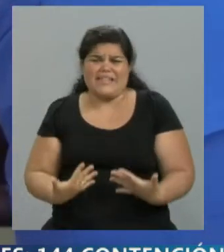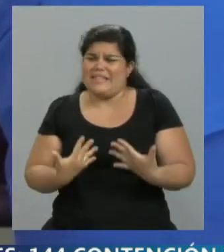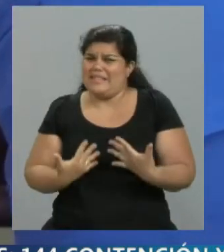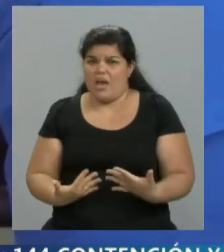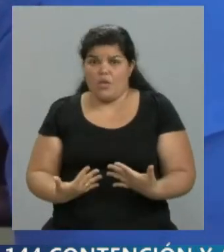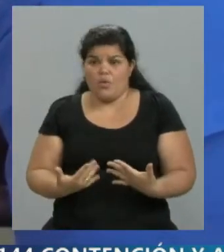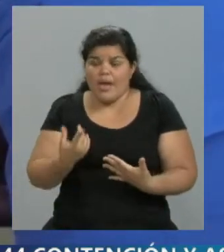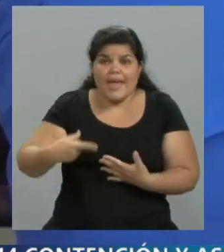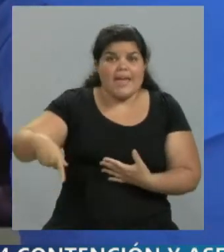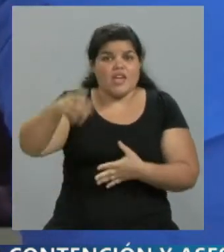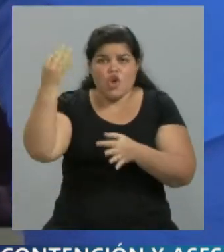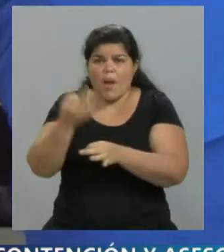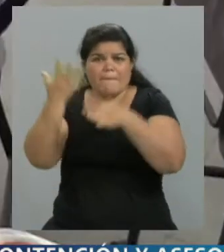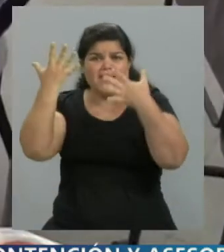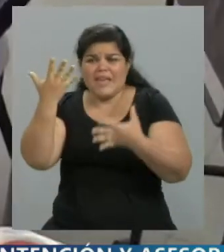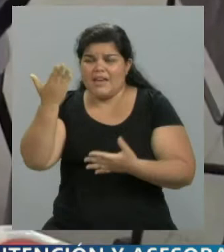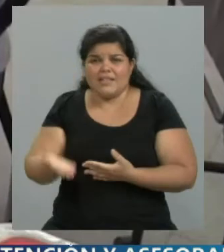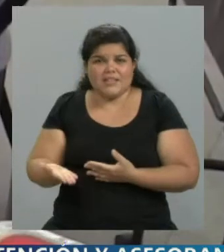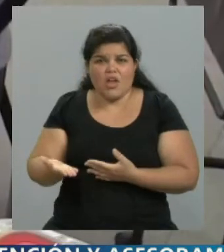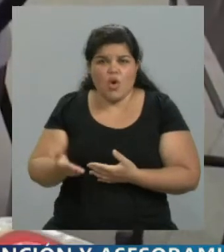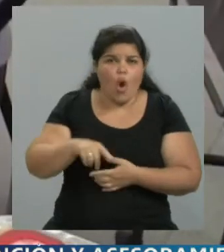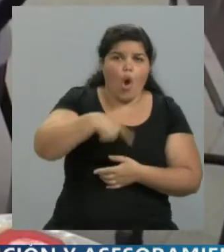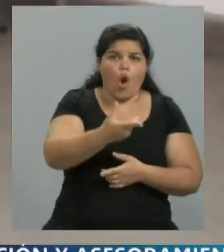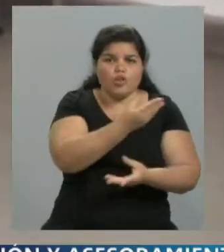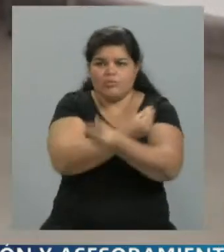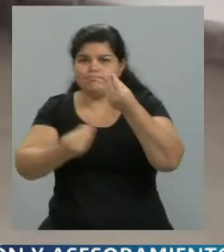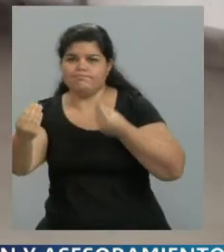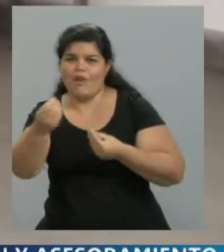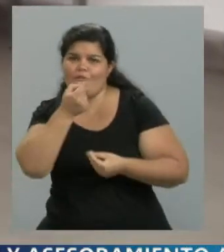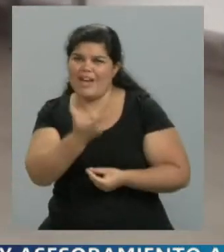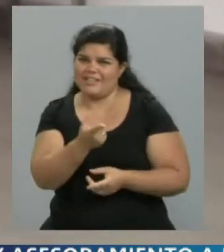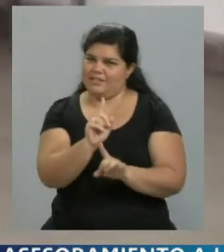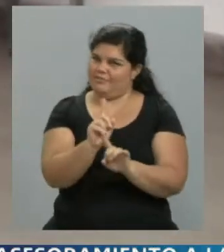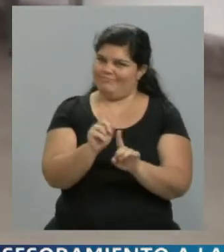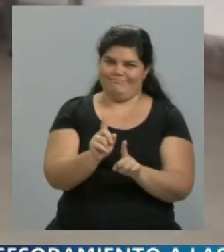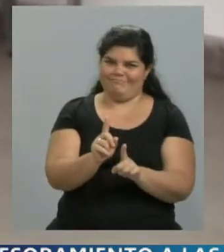personal altamente especializado, entonces no es fácil reemplazarlo.